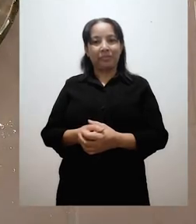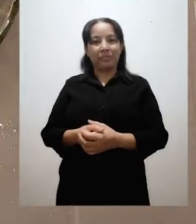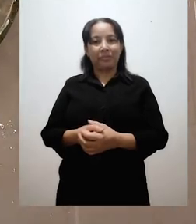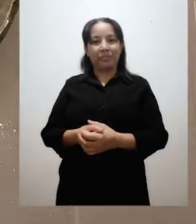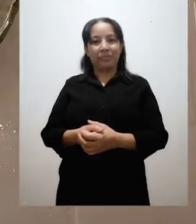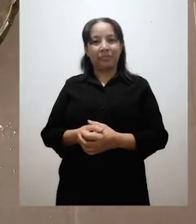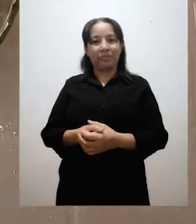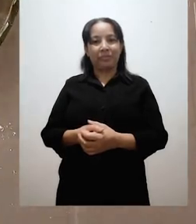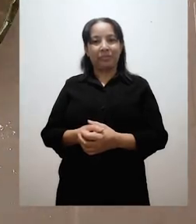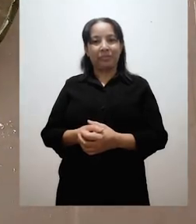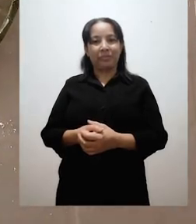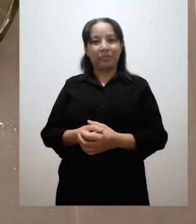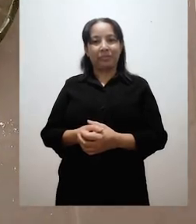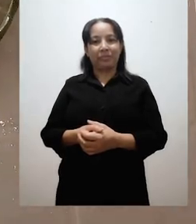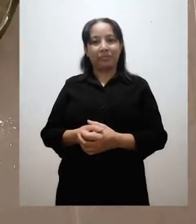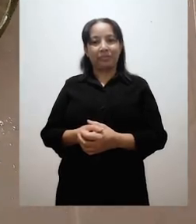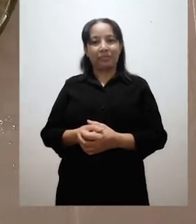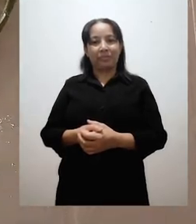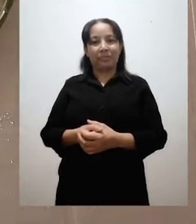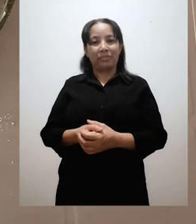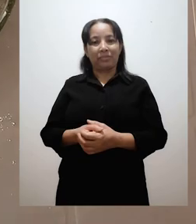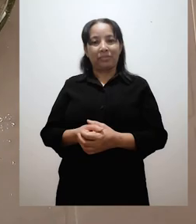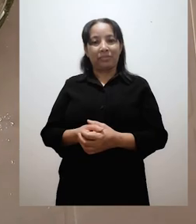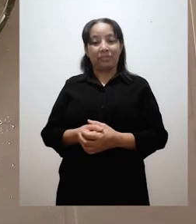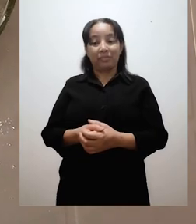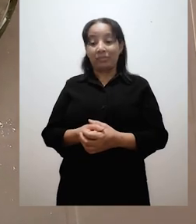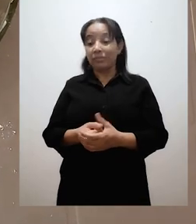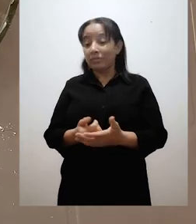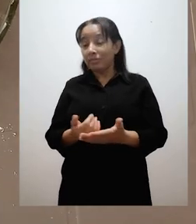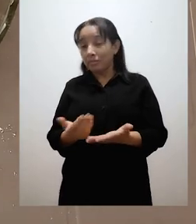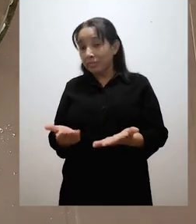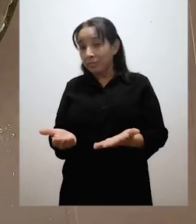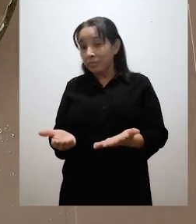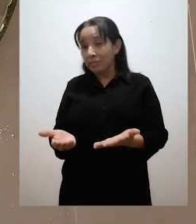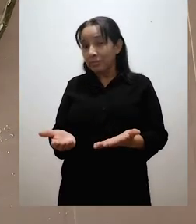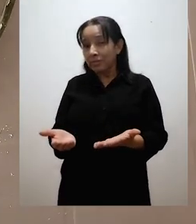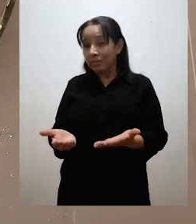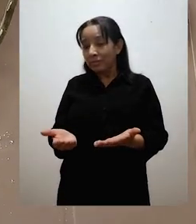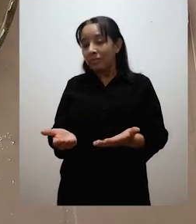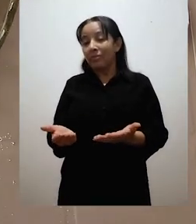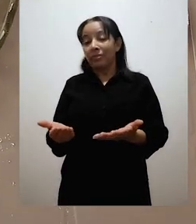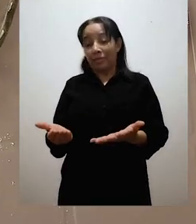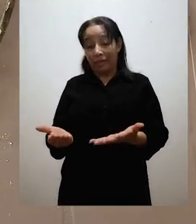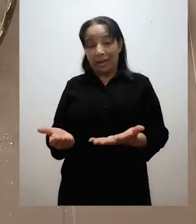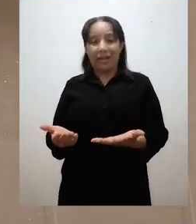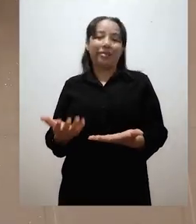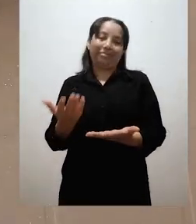A continuación, vamos a hacer uso de nuestras manos.